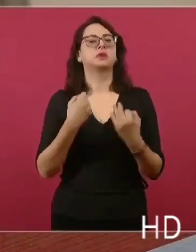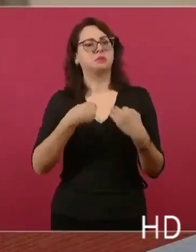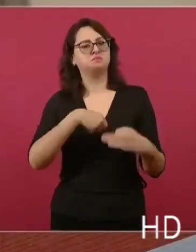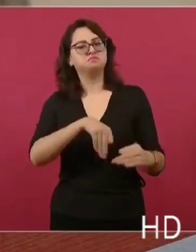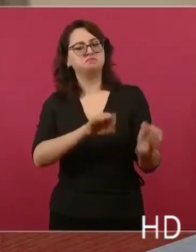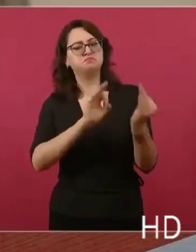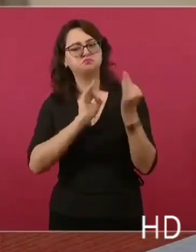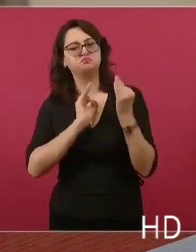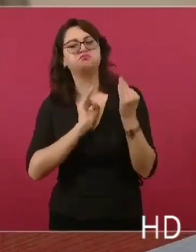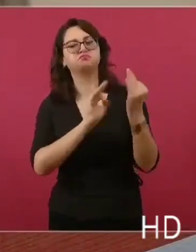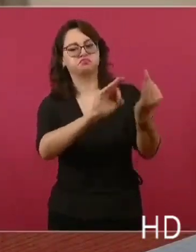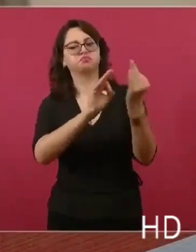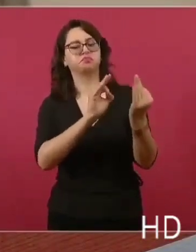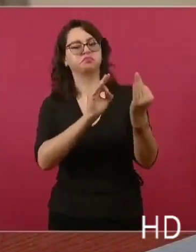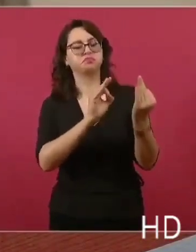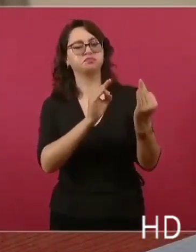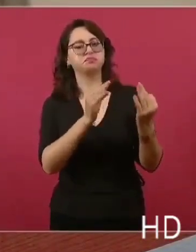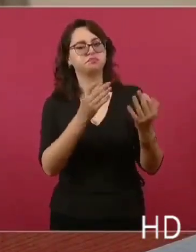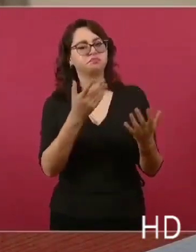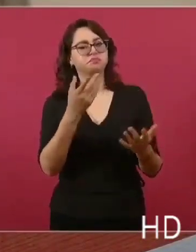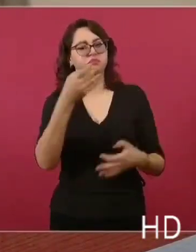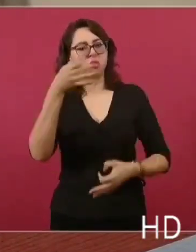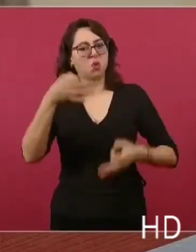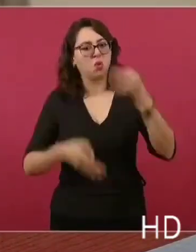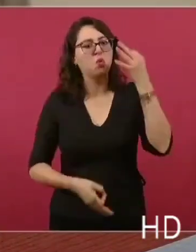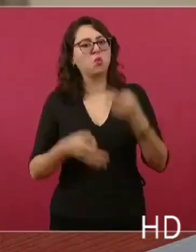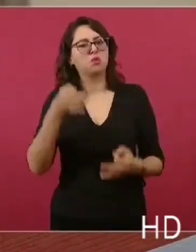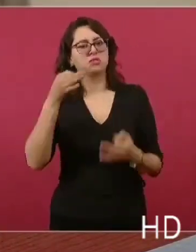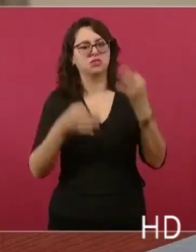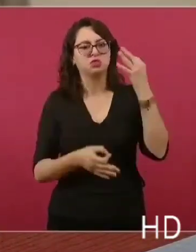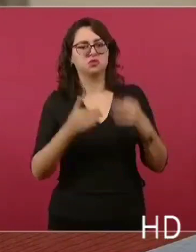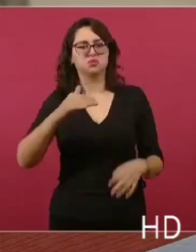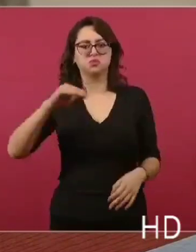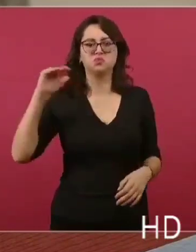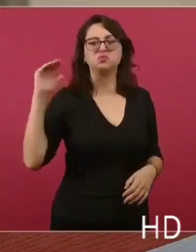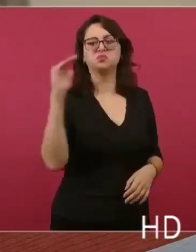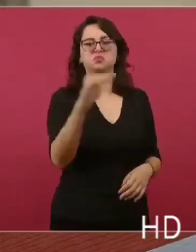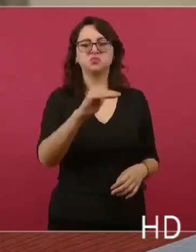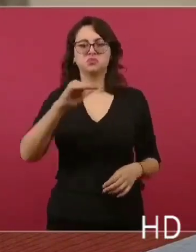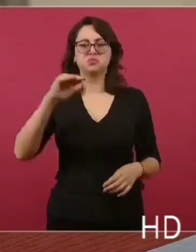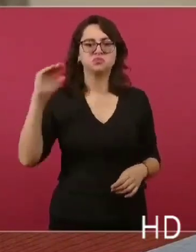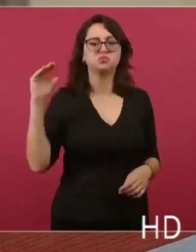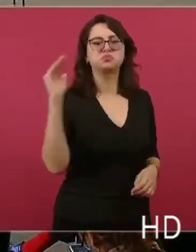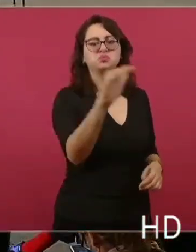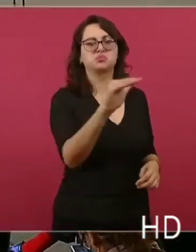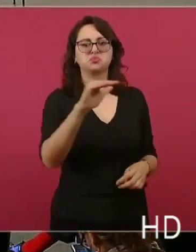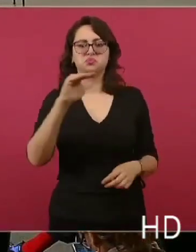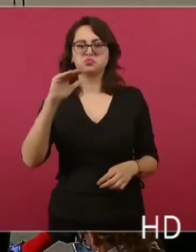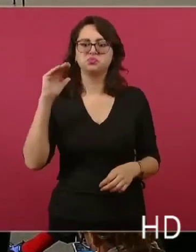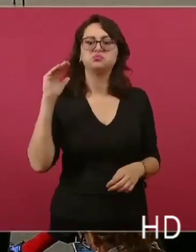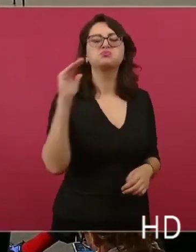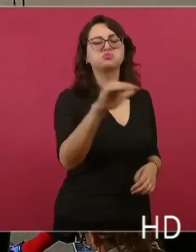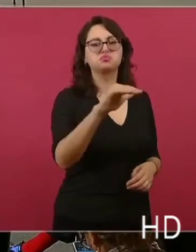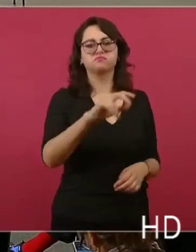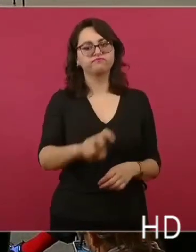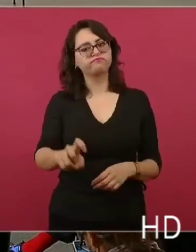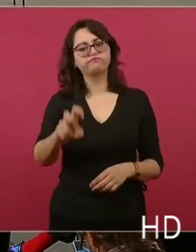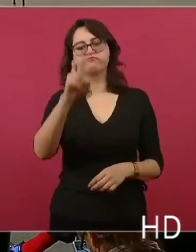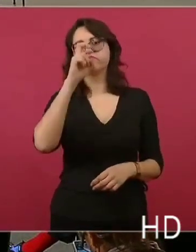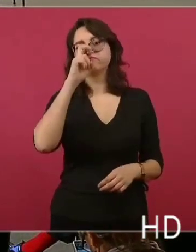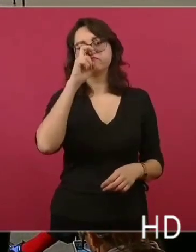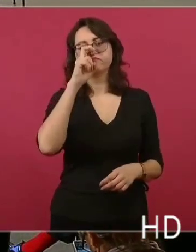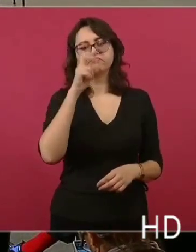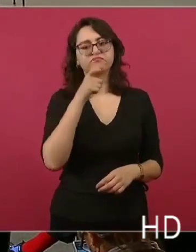la acción permanente, continuada, sistemática, enérgica, en